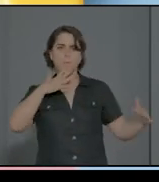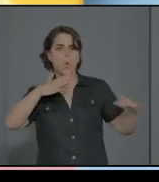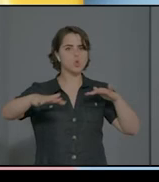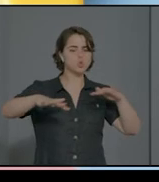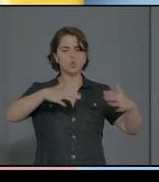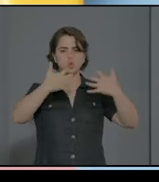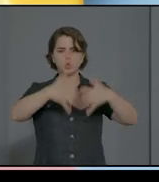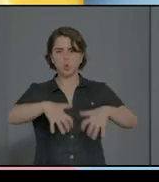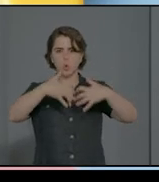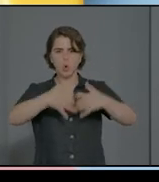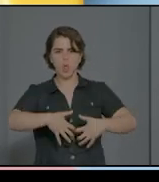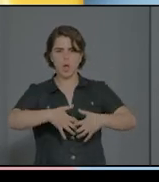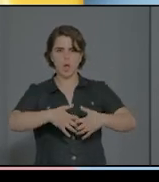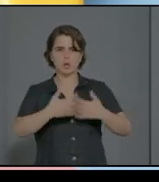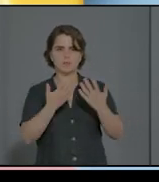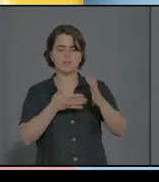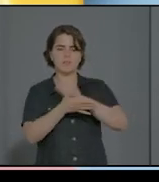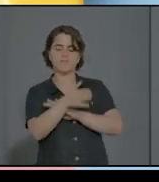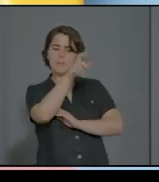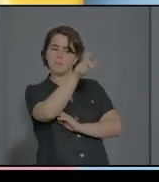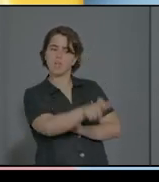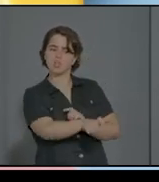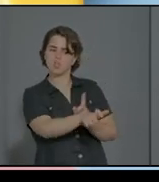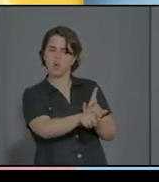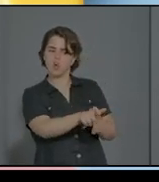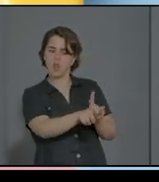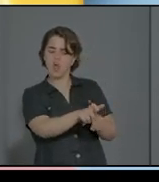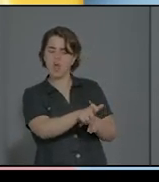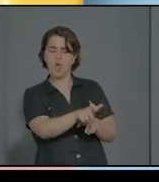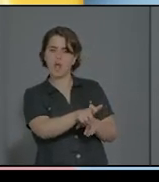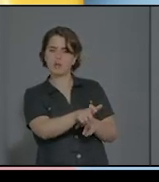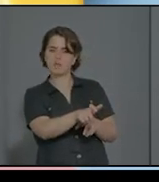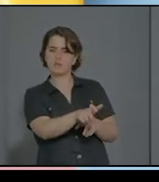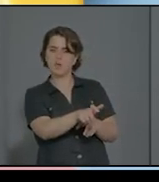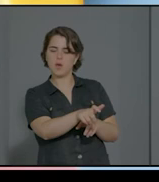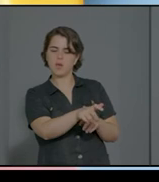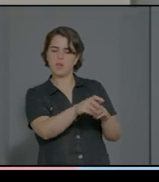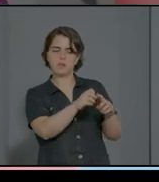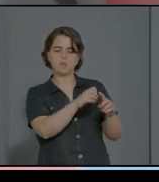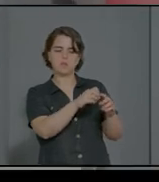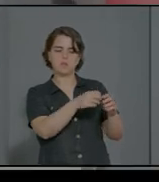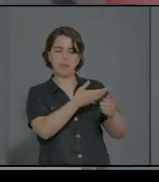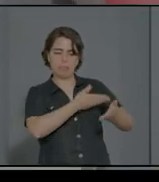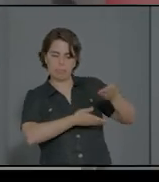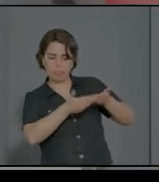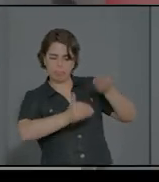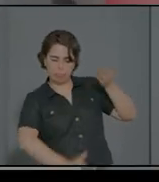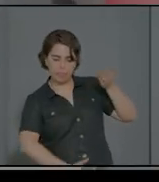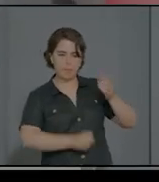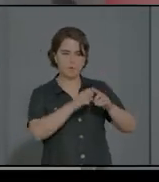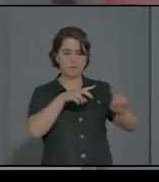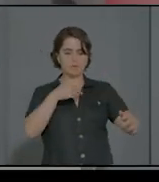persona totalmente descoordinada desde el punto de vista motora. El padre está totalmente bloqueado